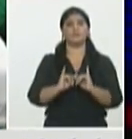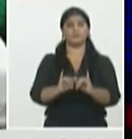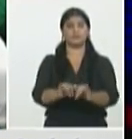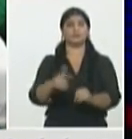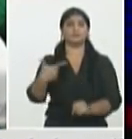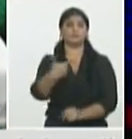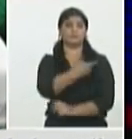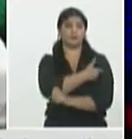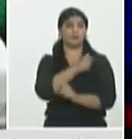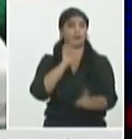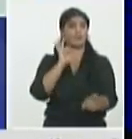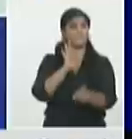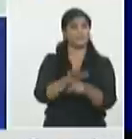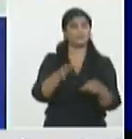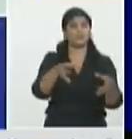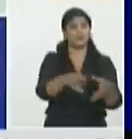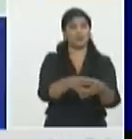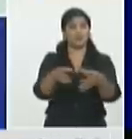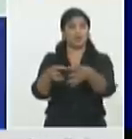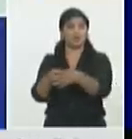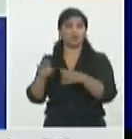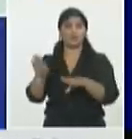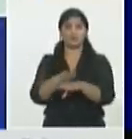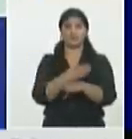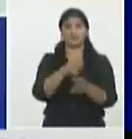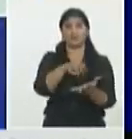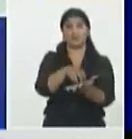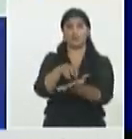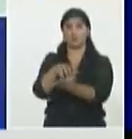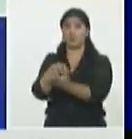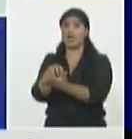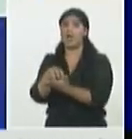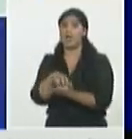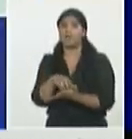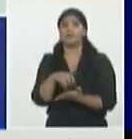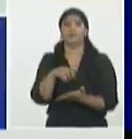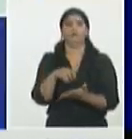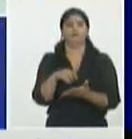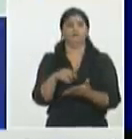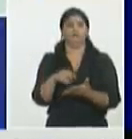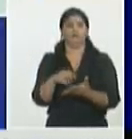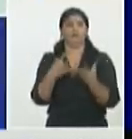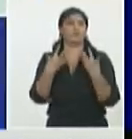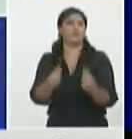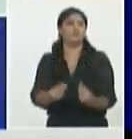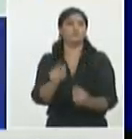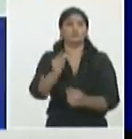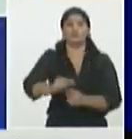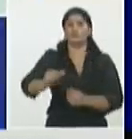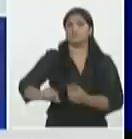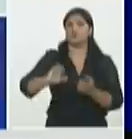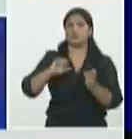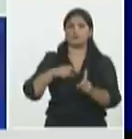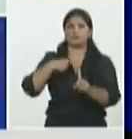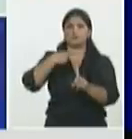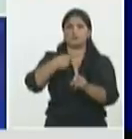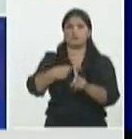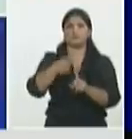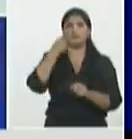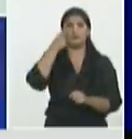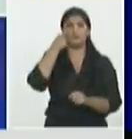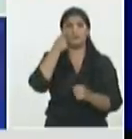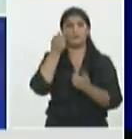sanitaria en grupos y territorios de riesgo con los candidatos vacunales ahí lo tienen